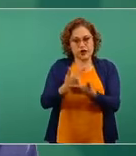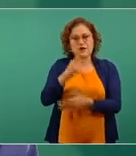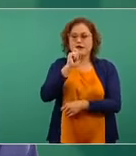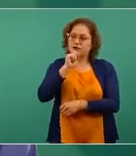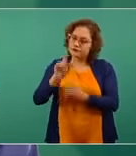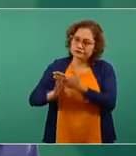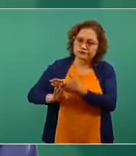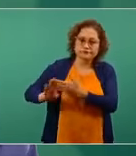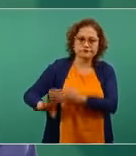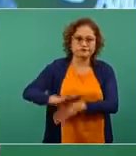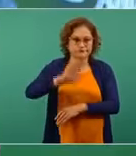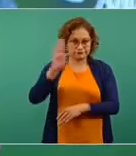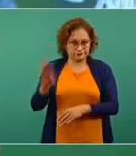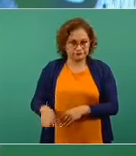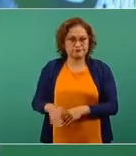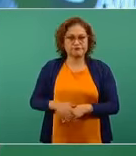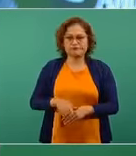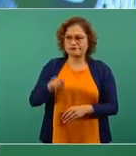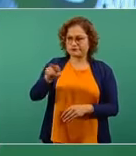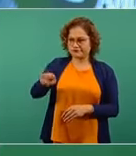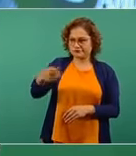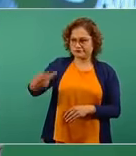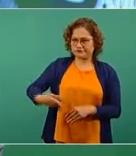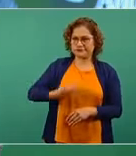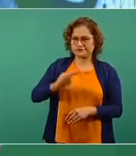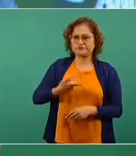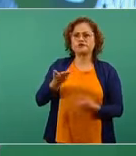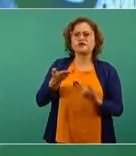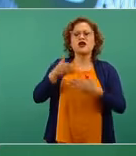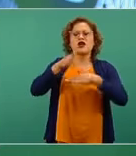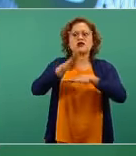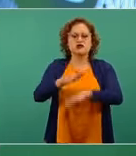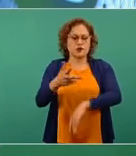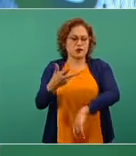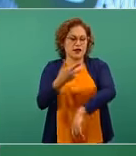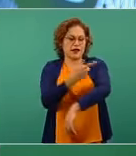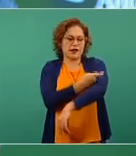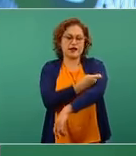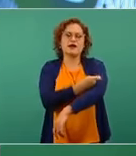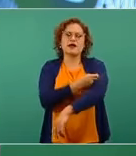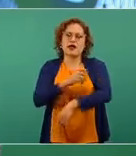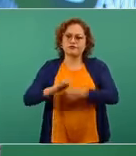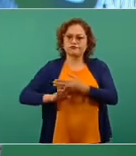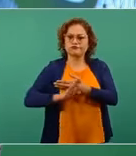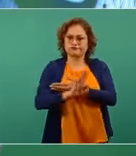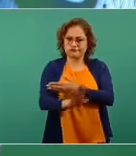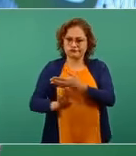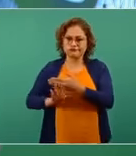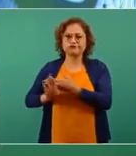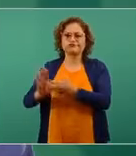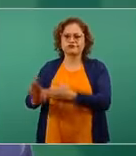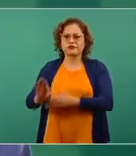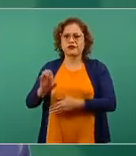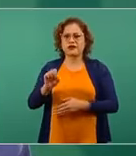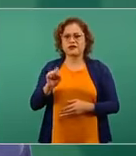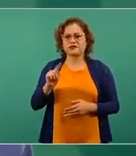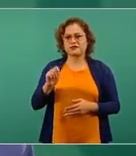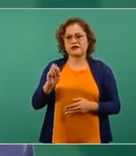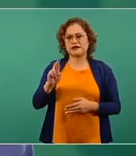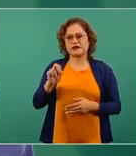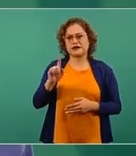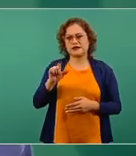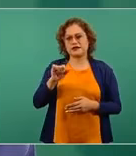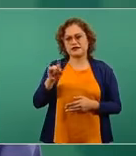que pregunta Liliana Noble, inmunidad esterilizante, se refiere a una propiedad de algunas vacunas para evitar